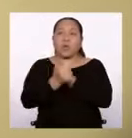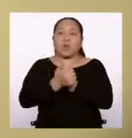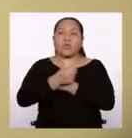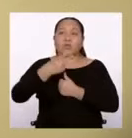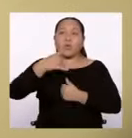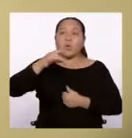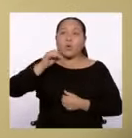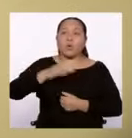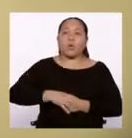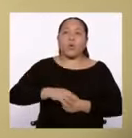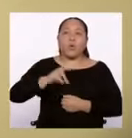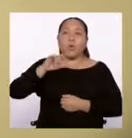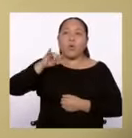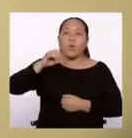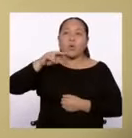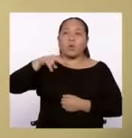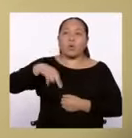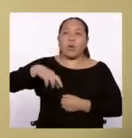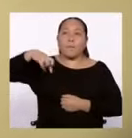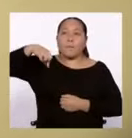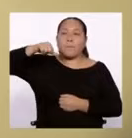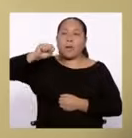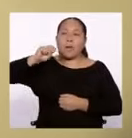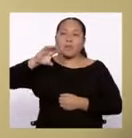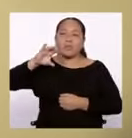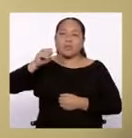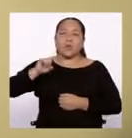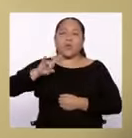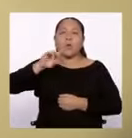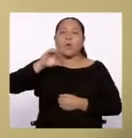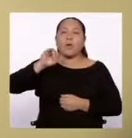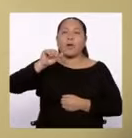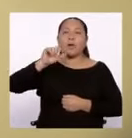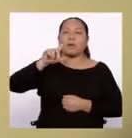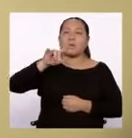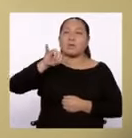Huánuco, Junín, Pascu y Ucayali.